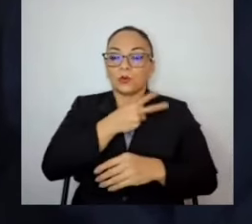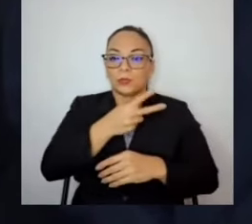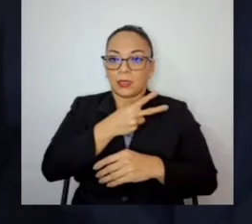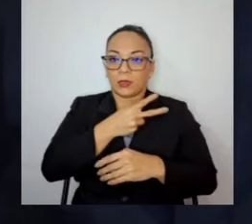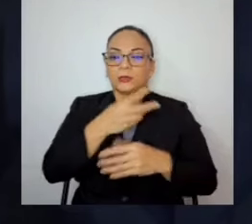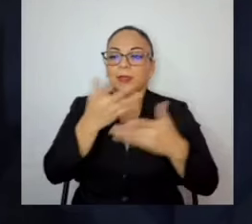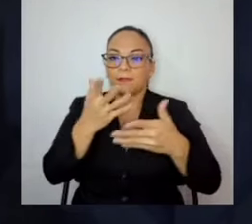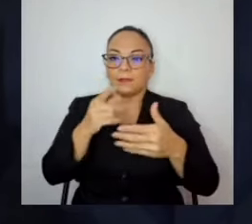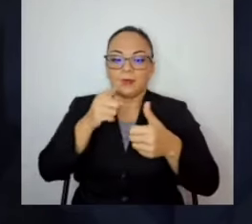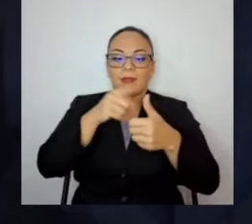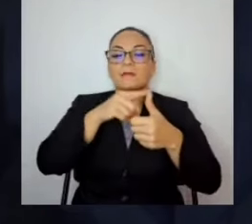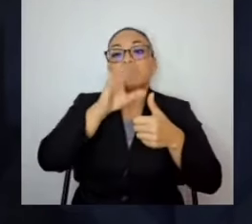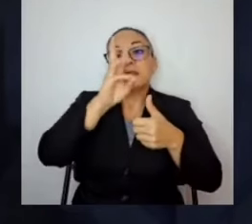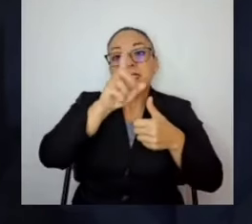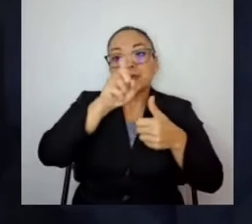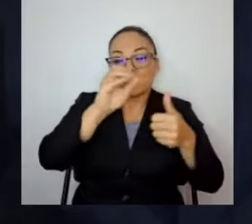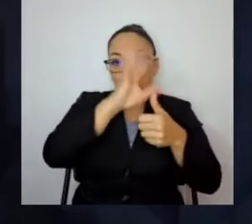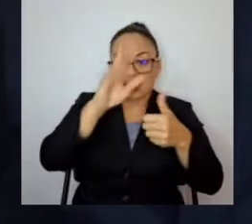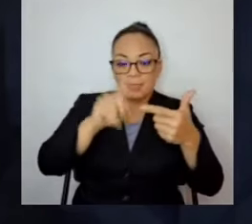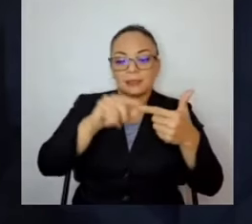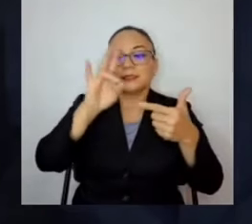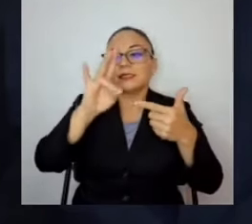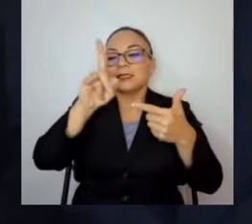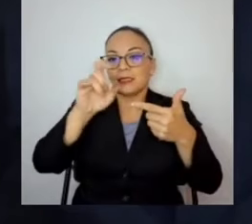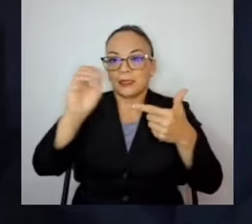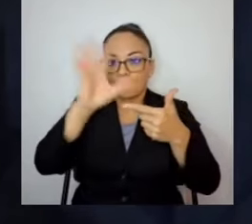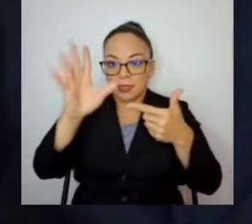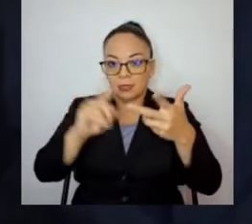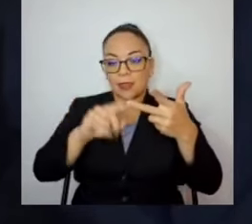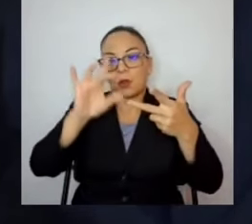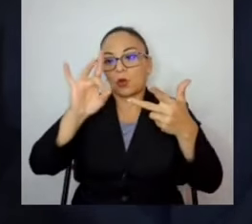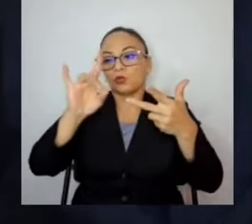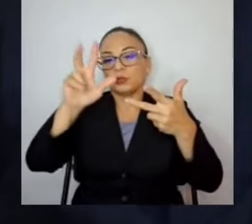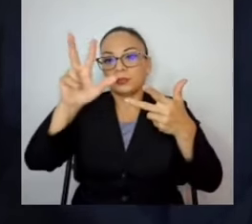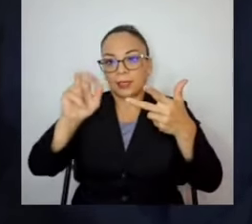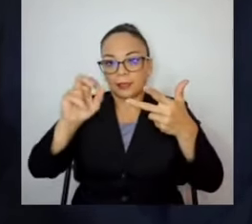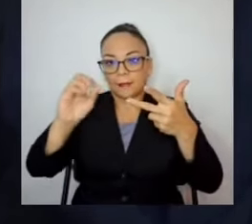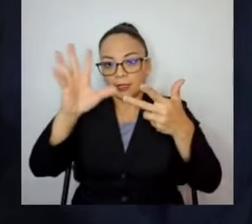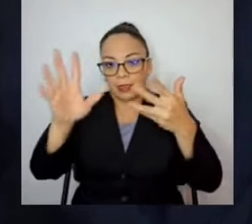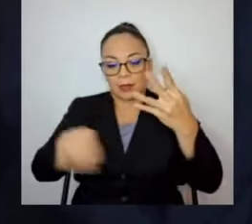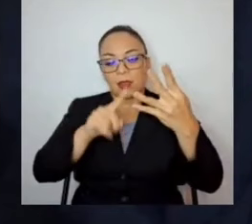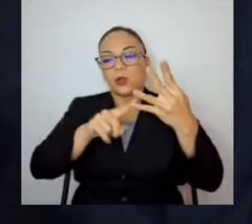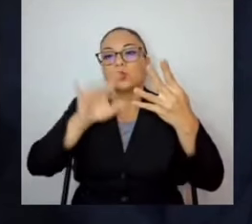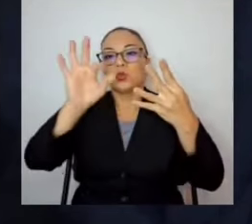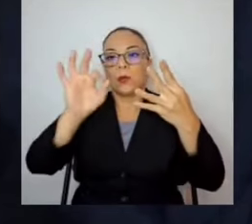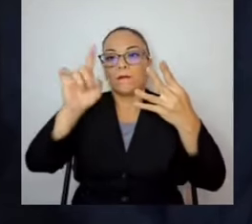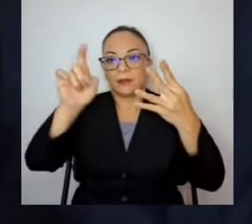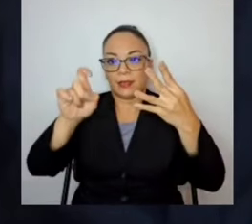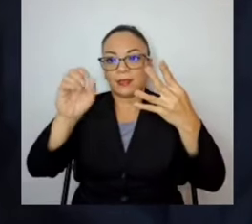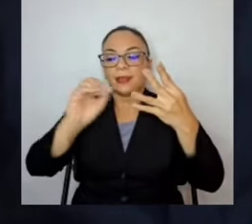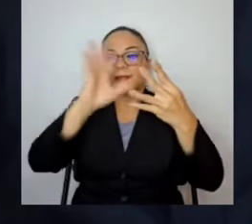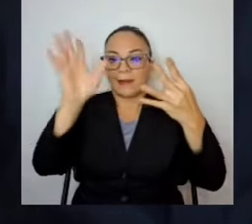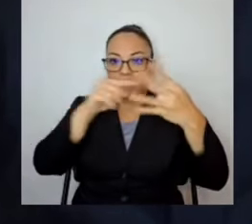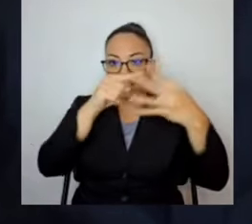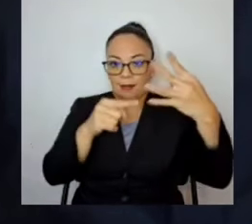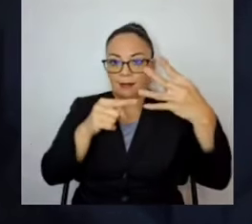6.30 de la mañana, 7.30 de la mañana, 8.30 de la mañana y 9.30 de la mañana.